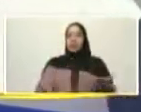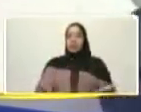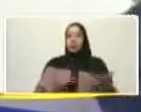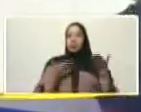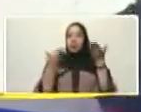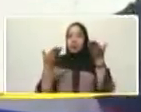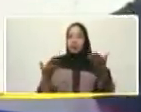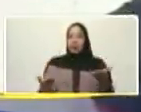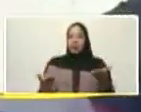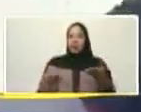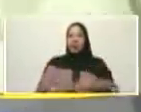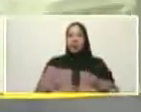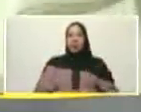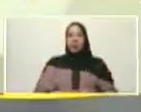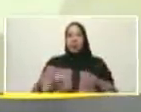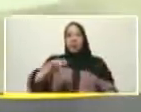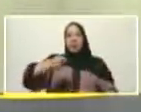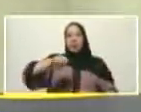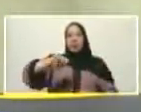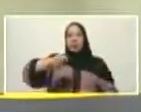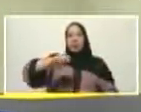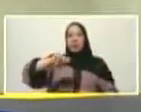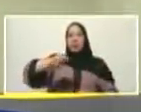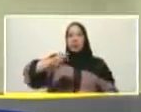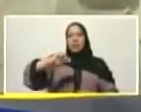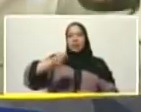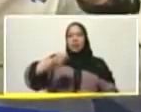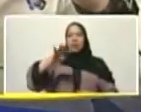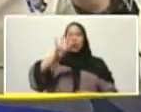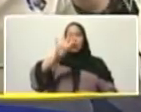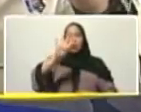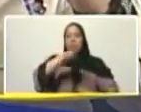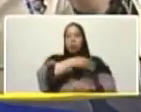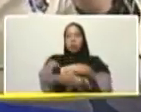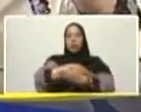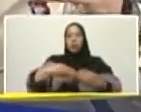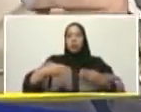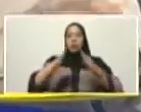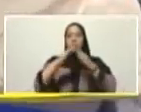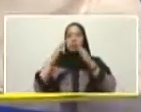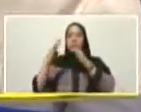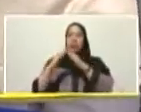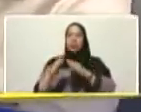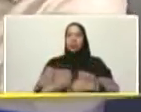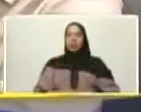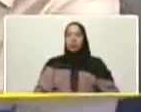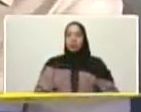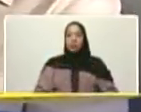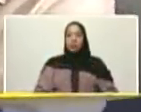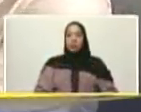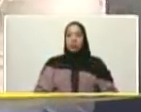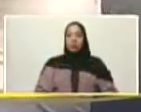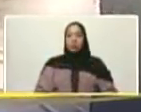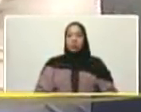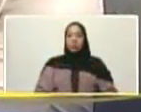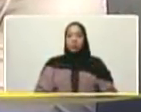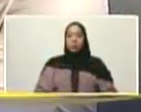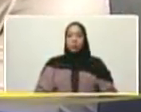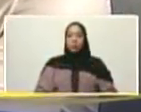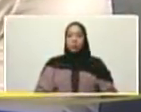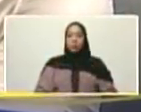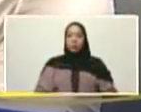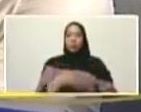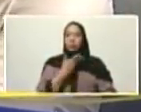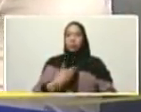y trajimos las llaves del hogar cuatro millones de la gran misión vivienda Venezuela meuri es una